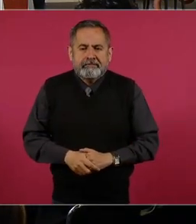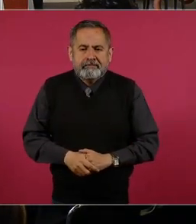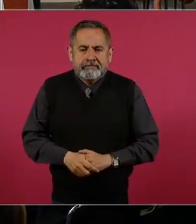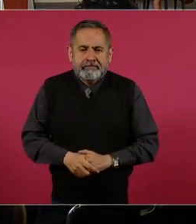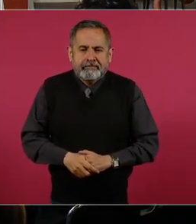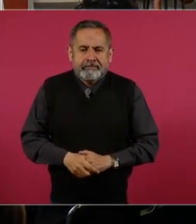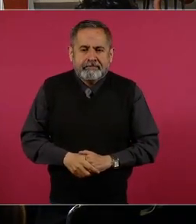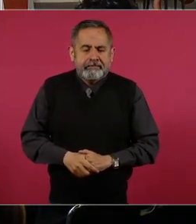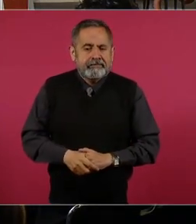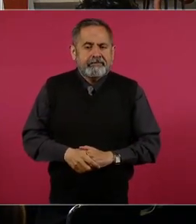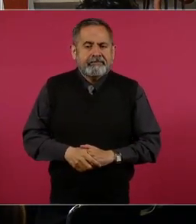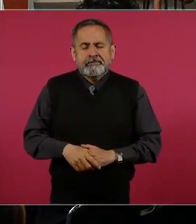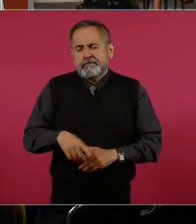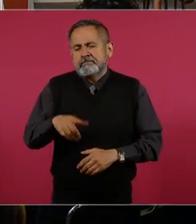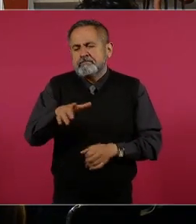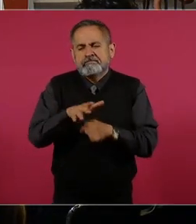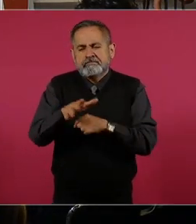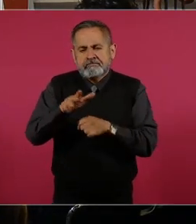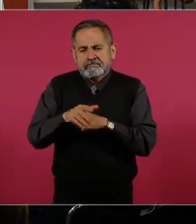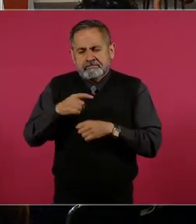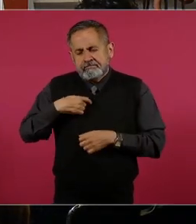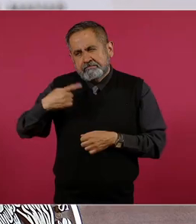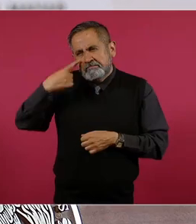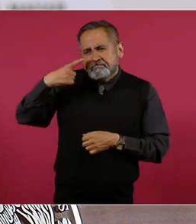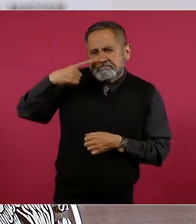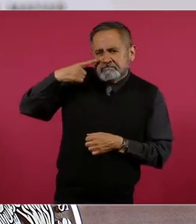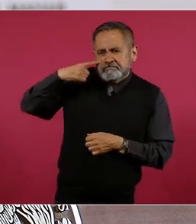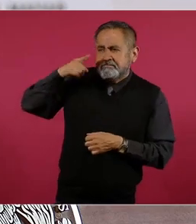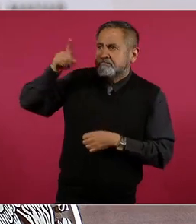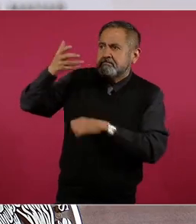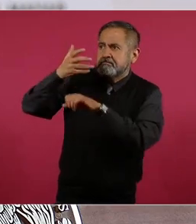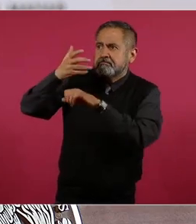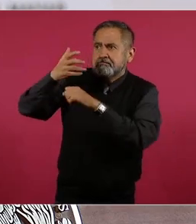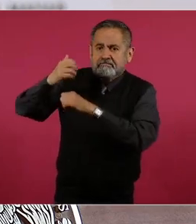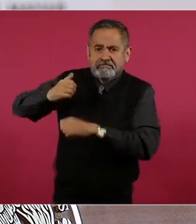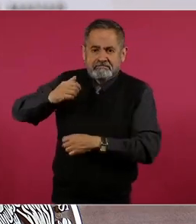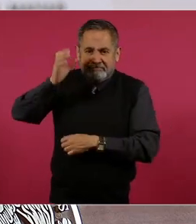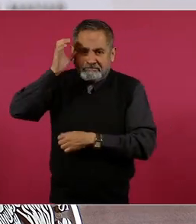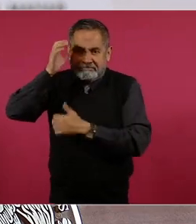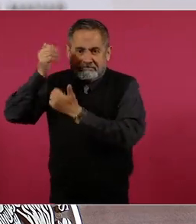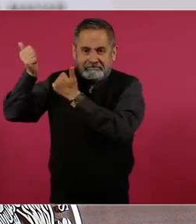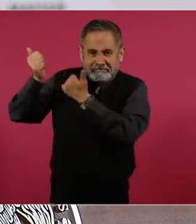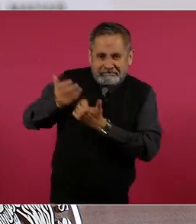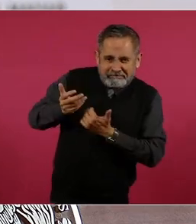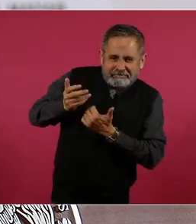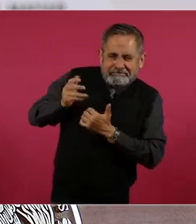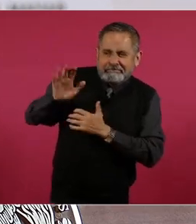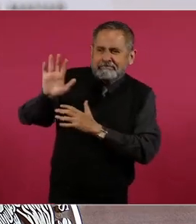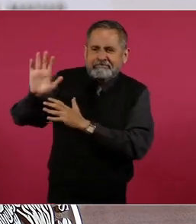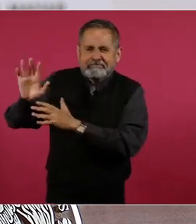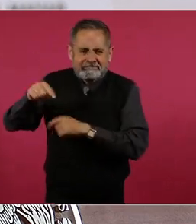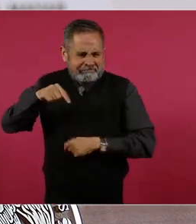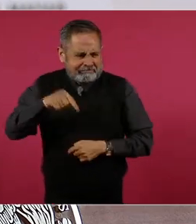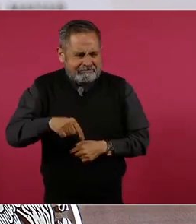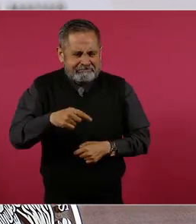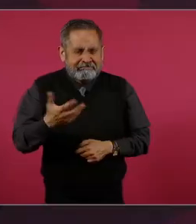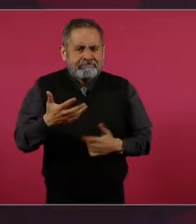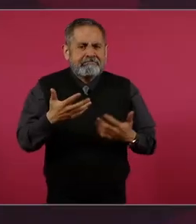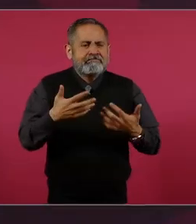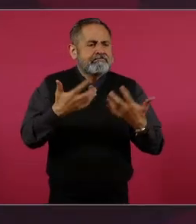Los productos que hemos visto están todos en la cadena de la manufactura.